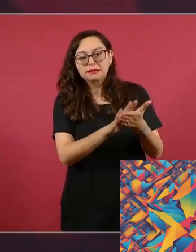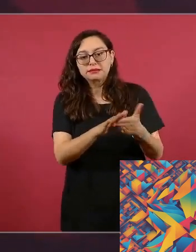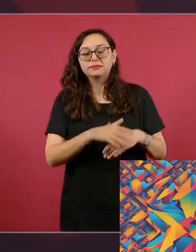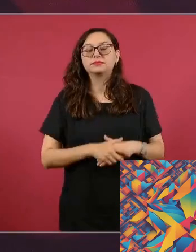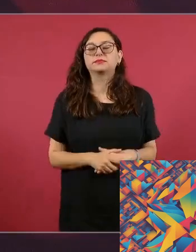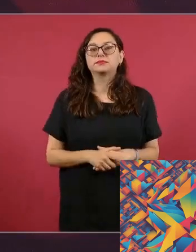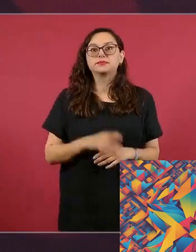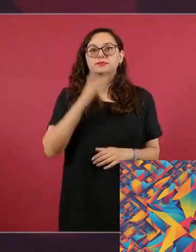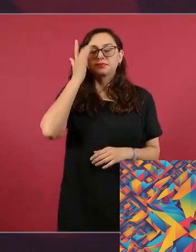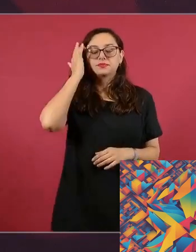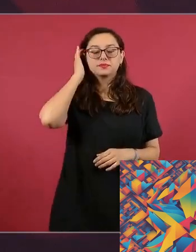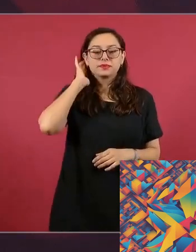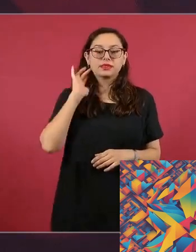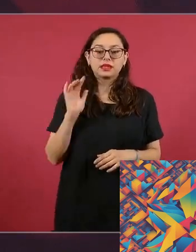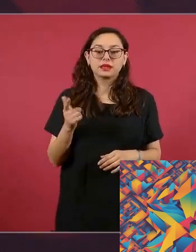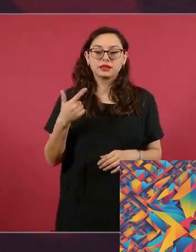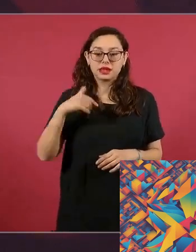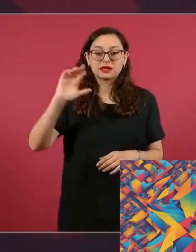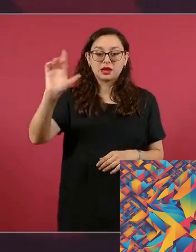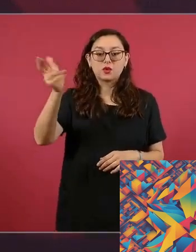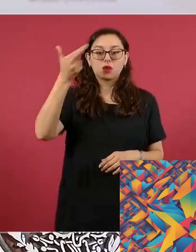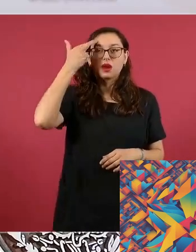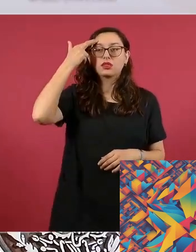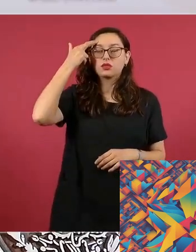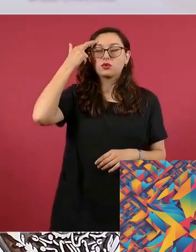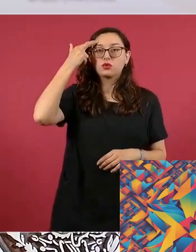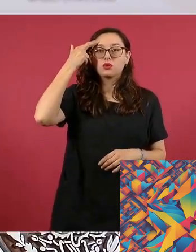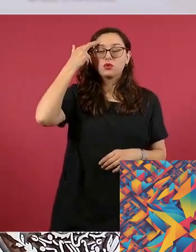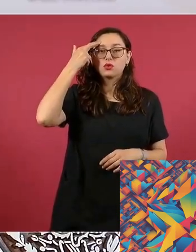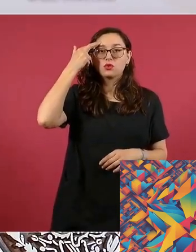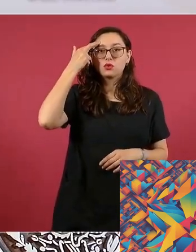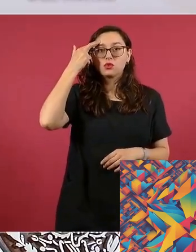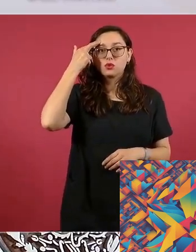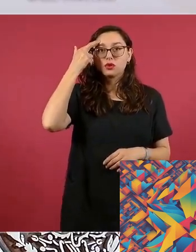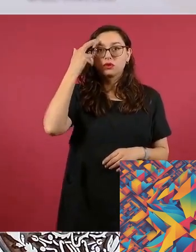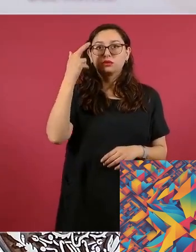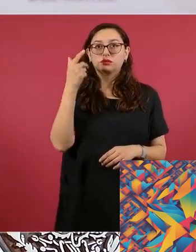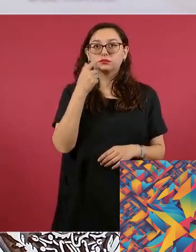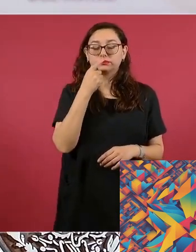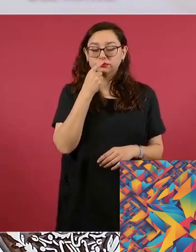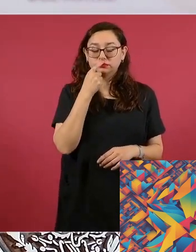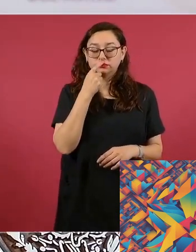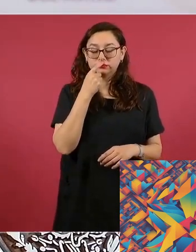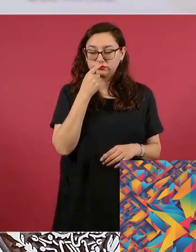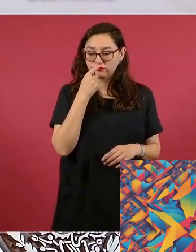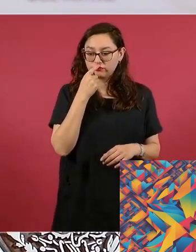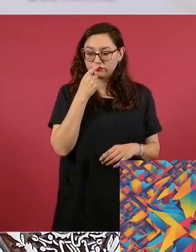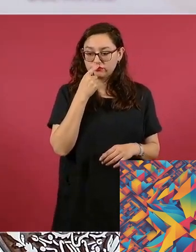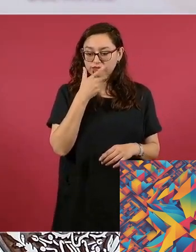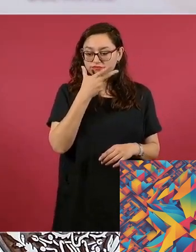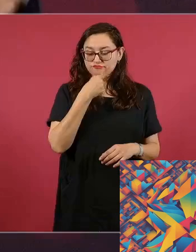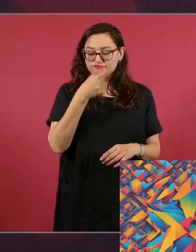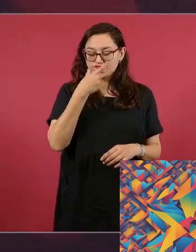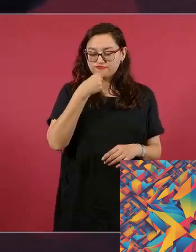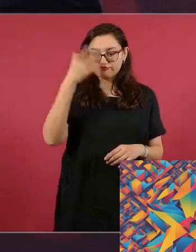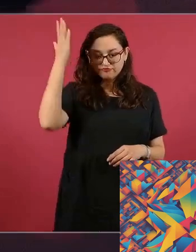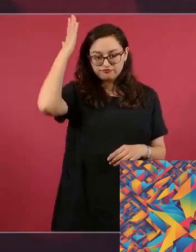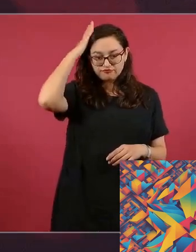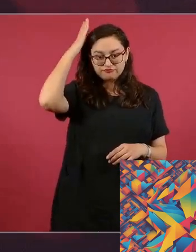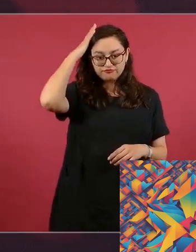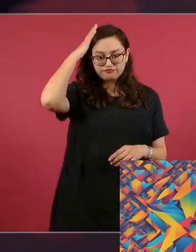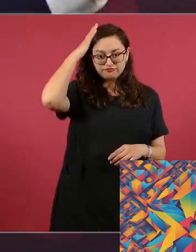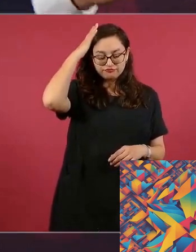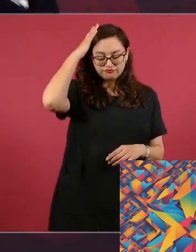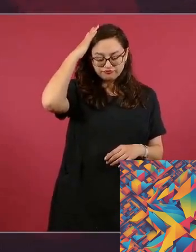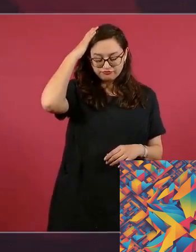y políticas han surgido en momentos de crisis. Este es el momento de mostrar nuestra capacidad de adaptación y de encontrar soluciones